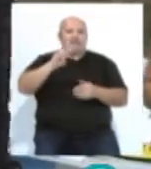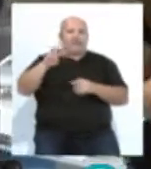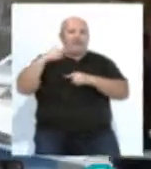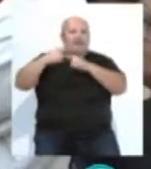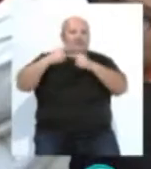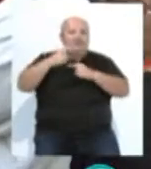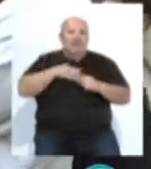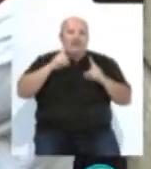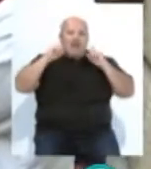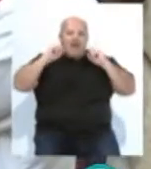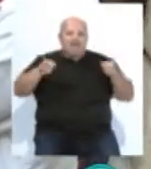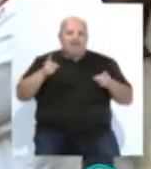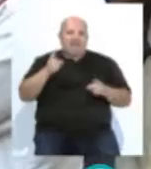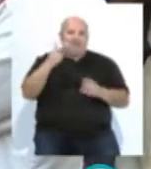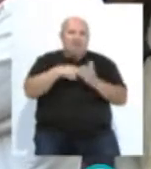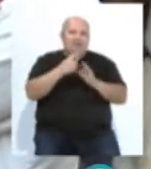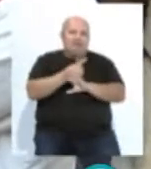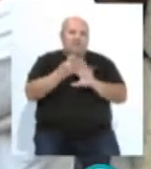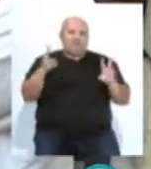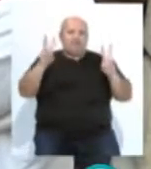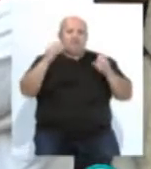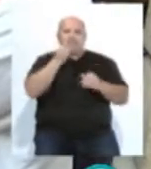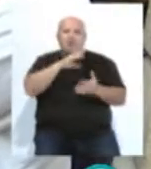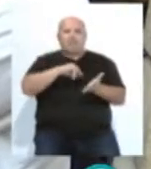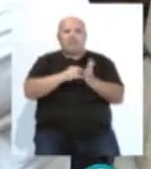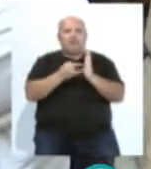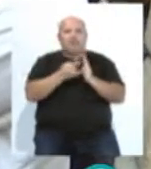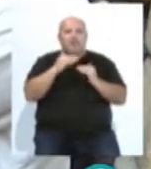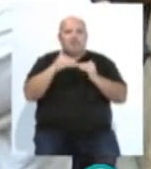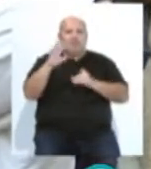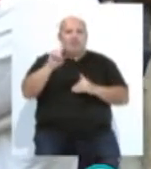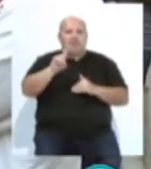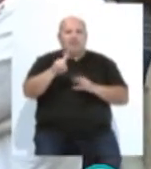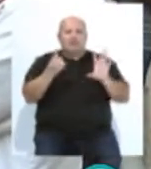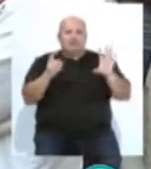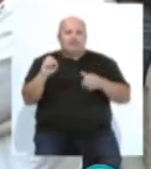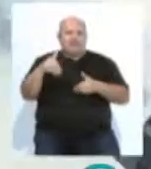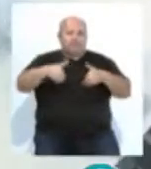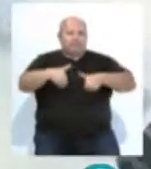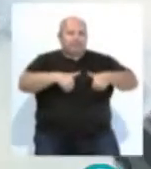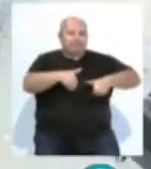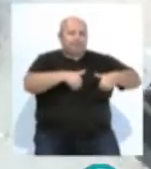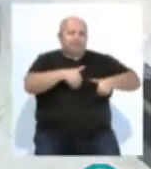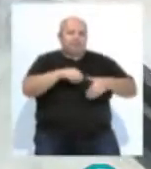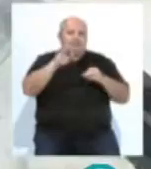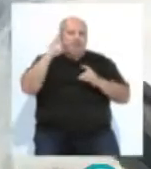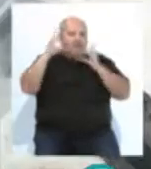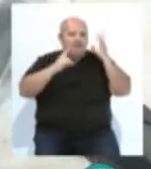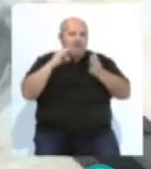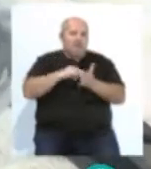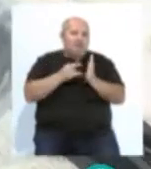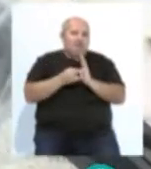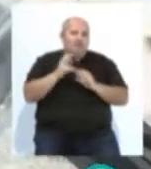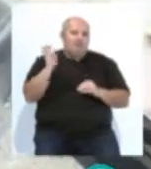premios Atrévete 2019 a los mejores proyectos de entre más de 160 propuestas presentadas como ideas y